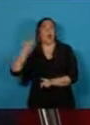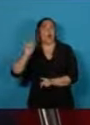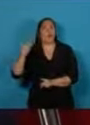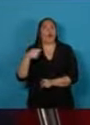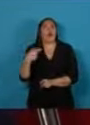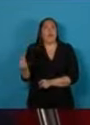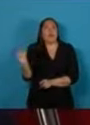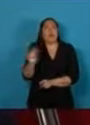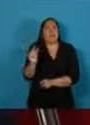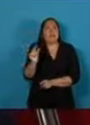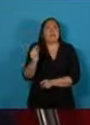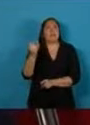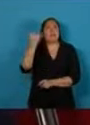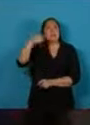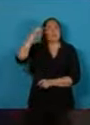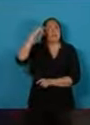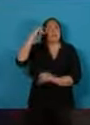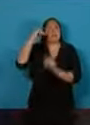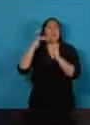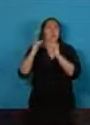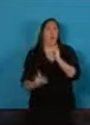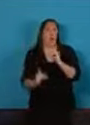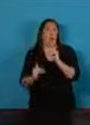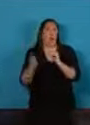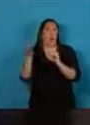bajas.